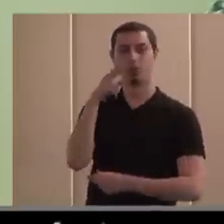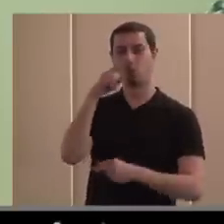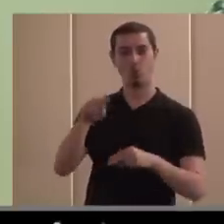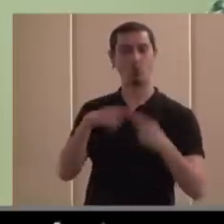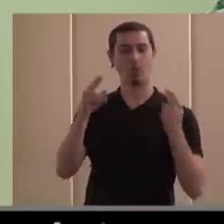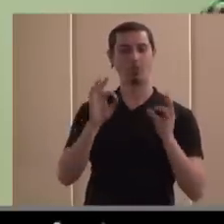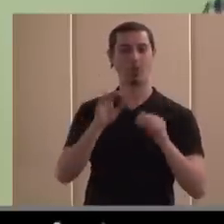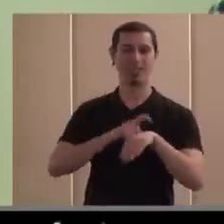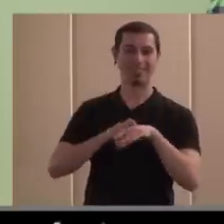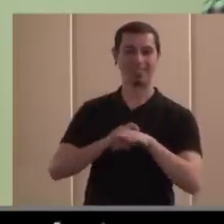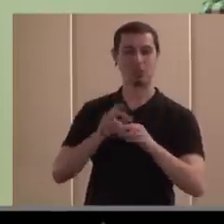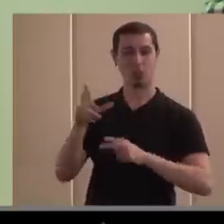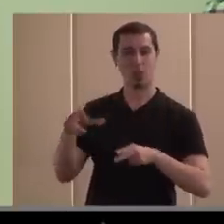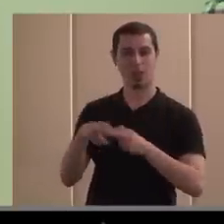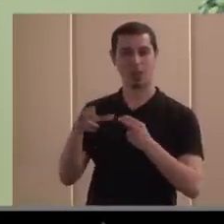carácter social, ¿no?